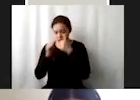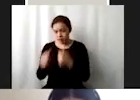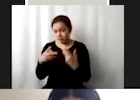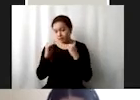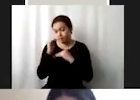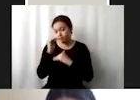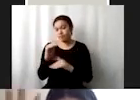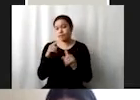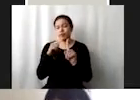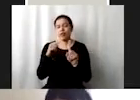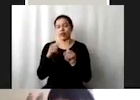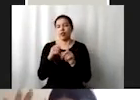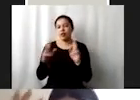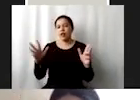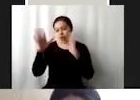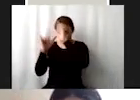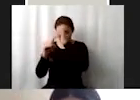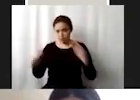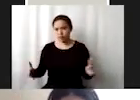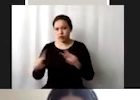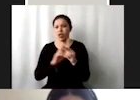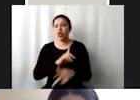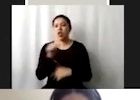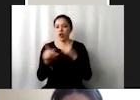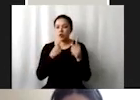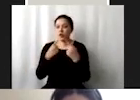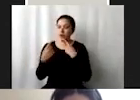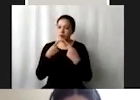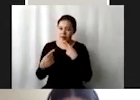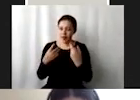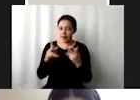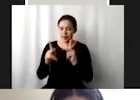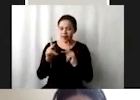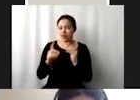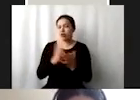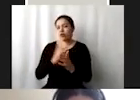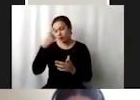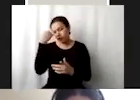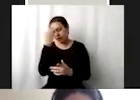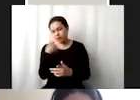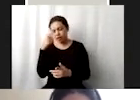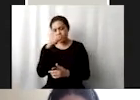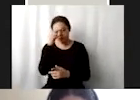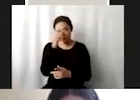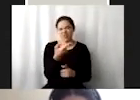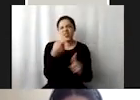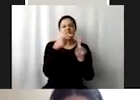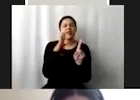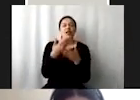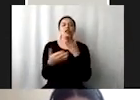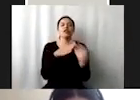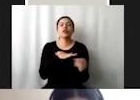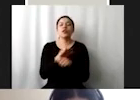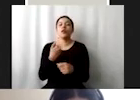del acuerdo de París pero eso lo vamos a abordar después un poco nada más para que tengan el referente de qué es lo que ha hecho México al respecto cómo nos